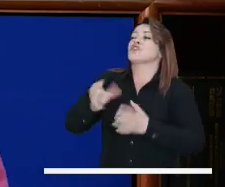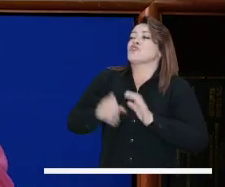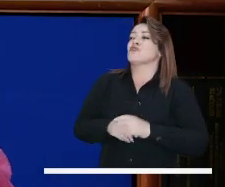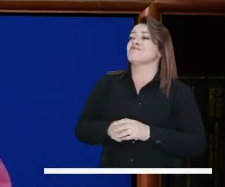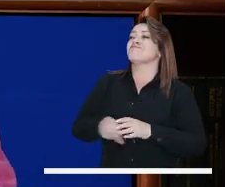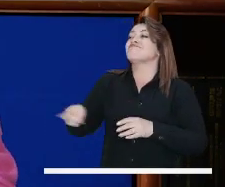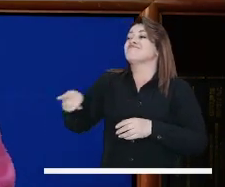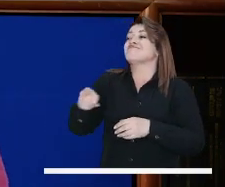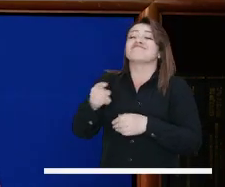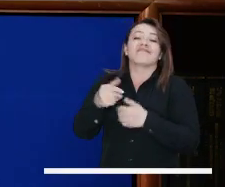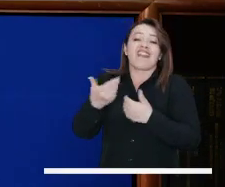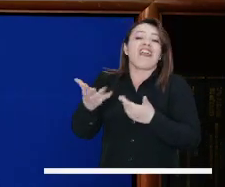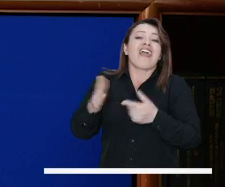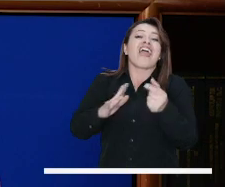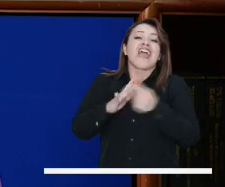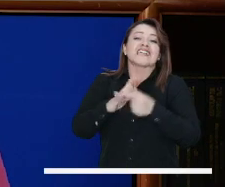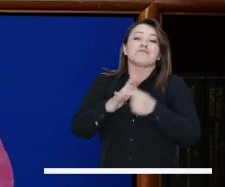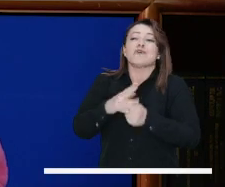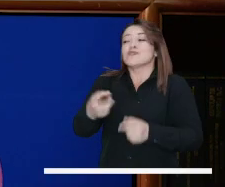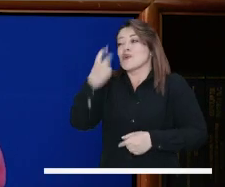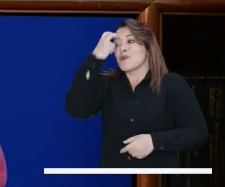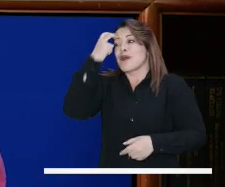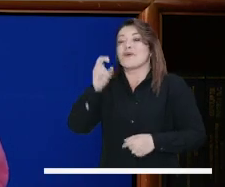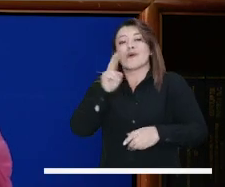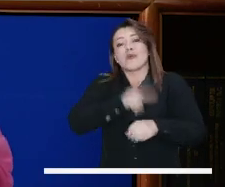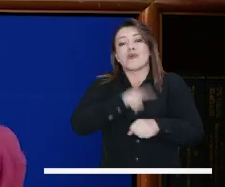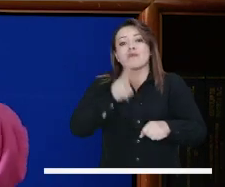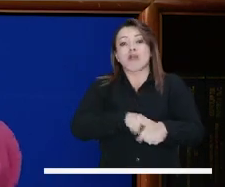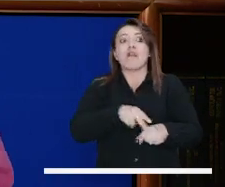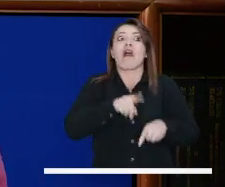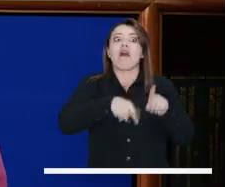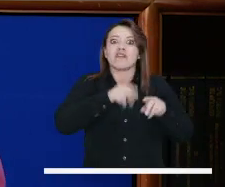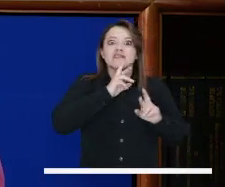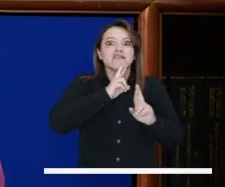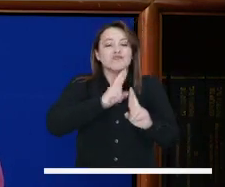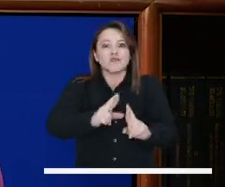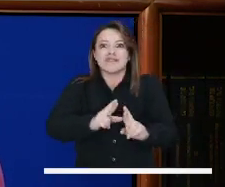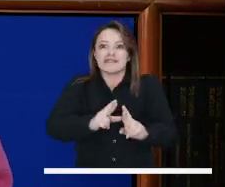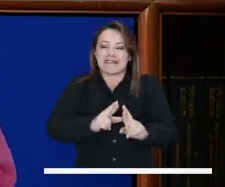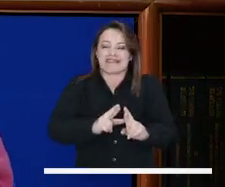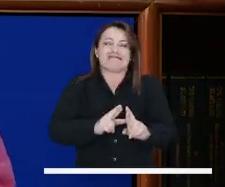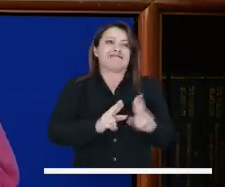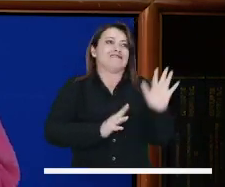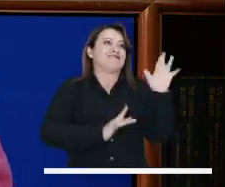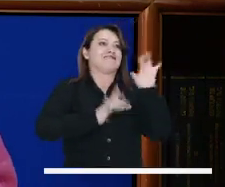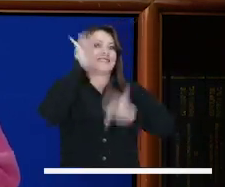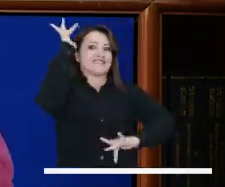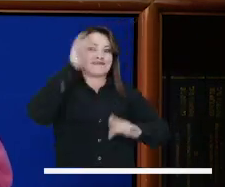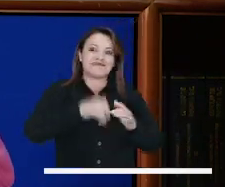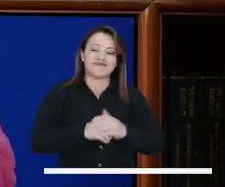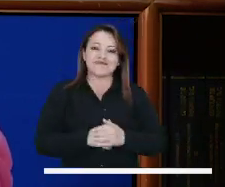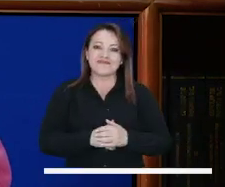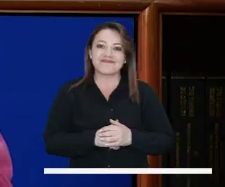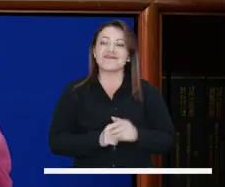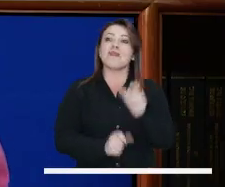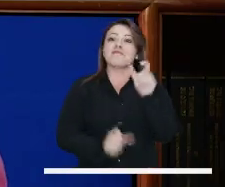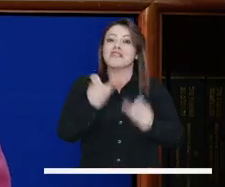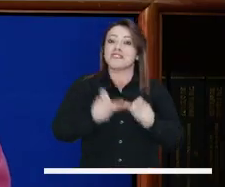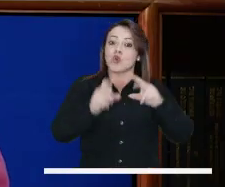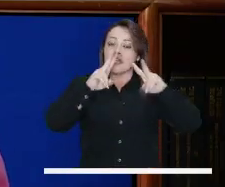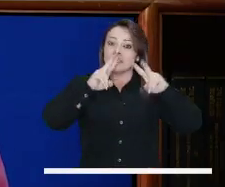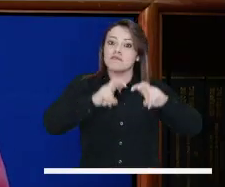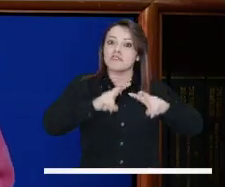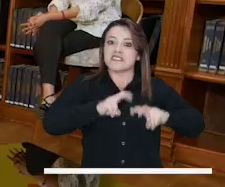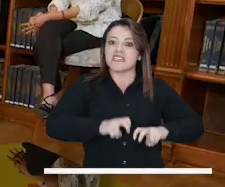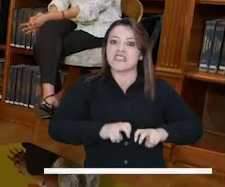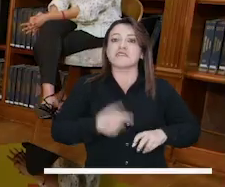A la próxima, téngale el almuerzo listo. Y ese son el tipo, no estoy ni siquiera caricaturizando, ese es el tipo de respuestas que reciben las mujeres.